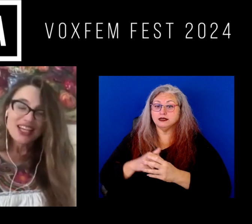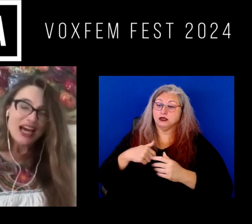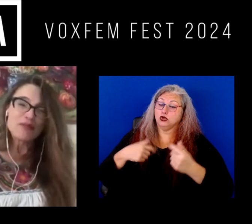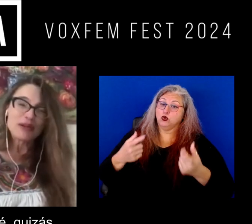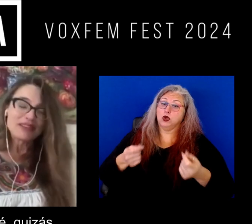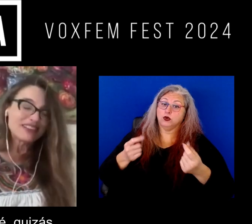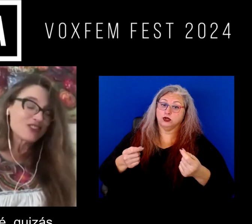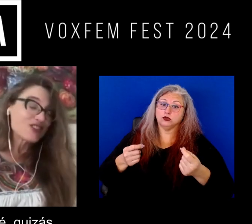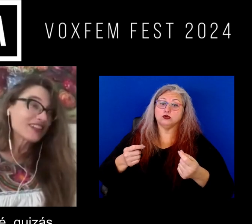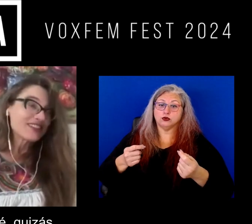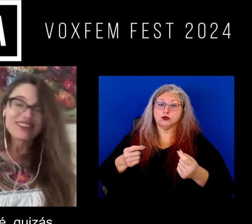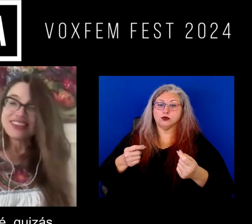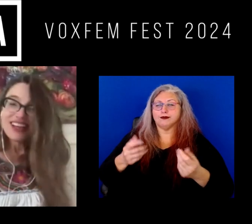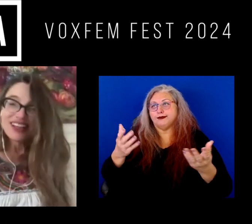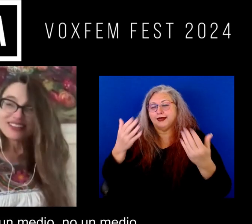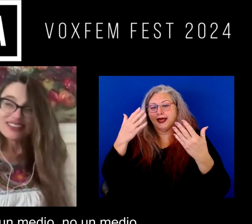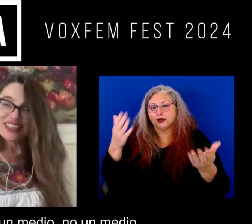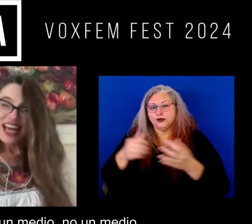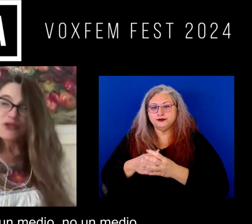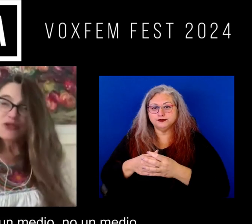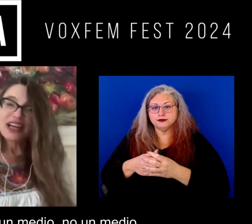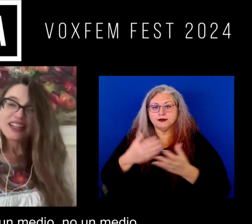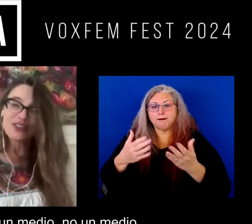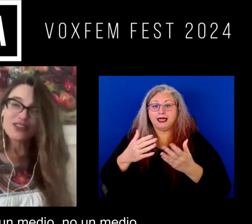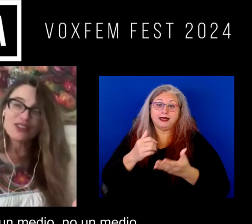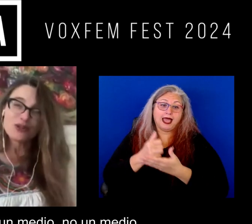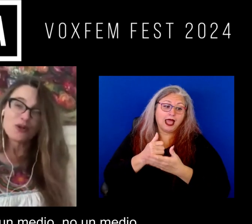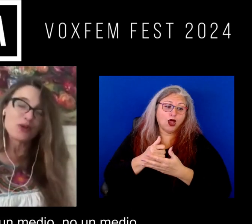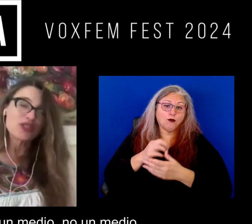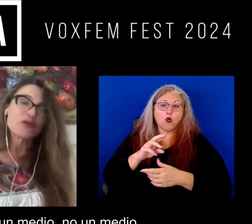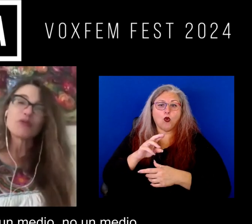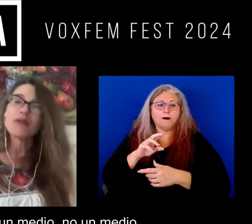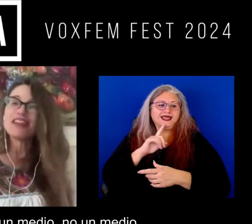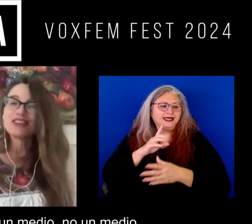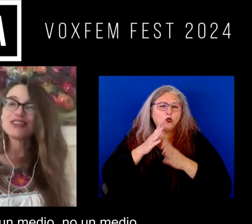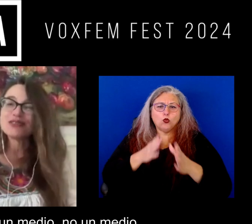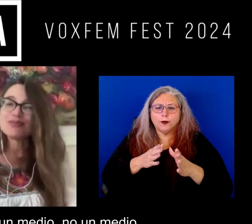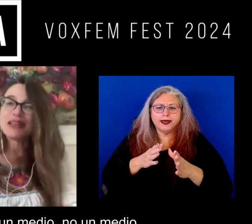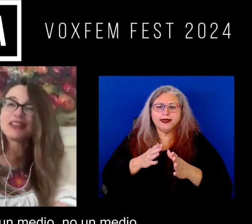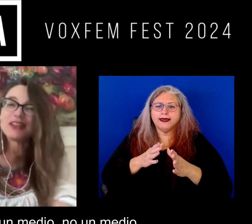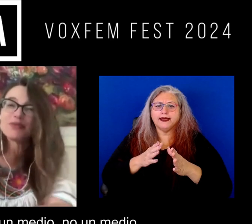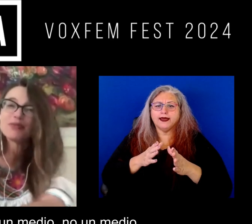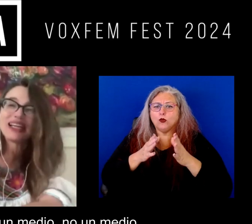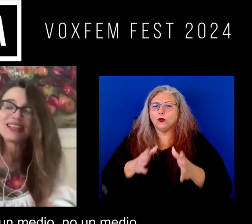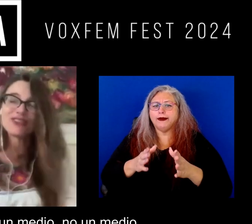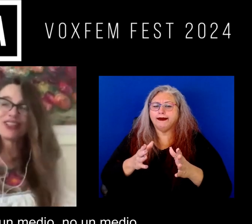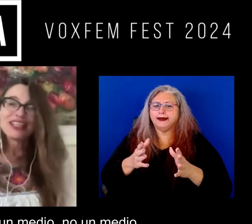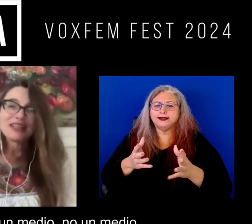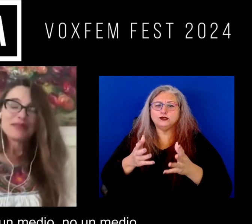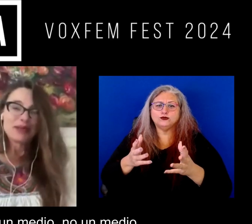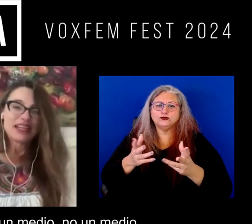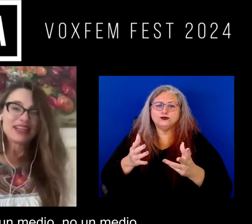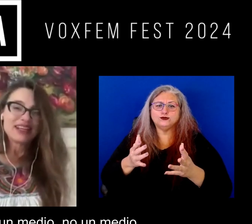es no sé quizá ayudar ¿no? o ser un medio ¿no? un medio para